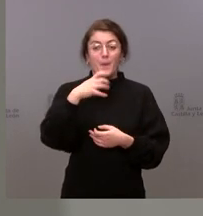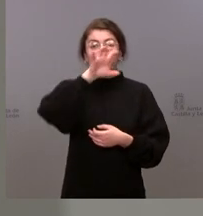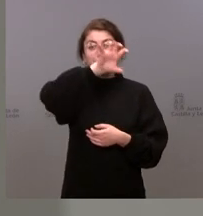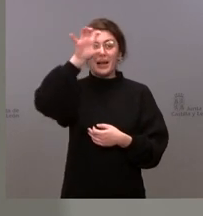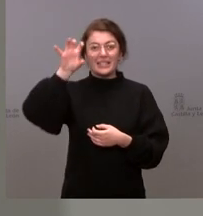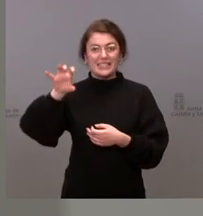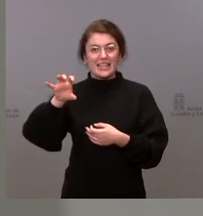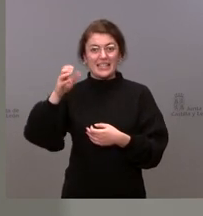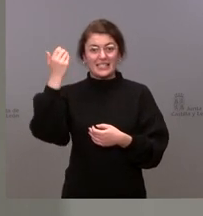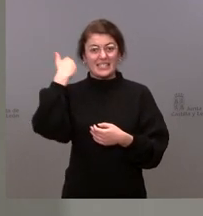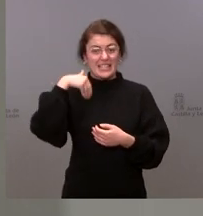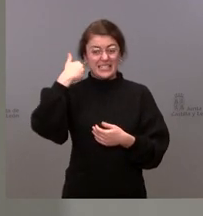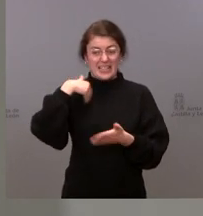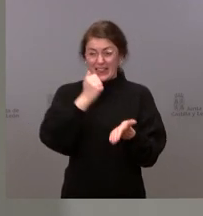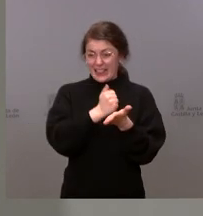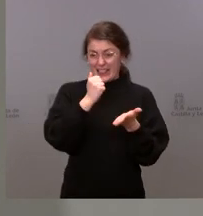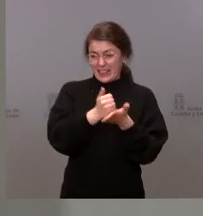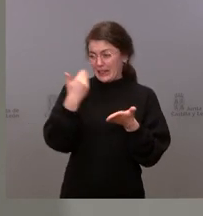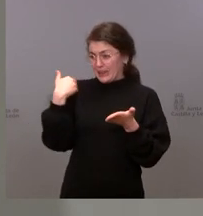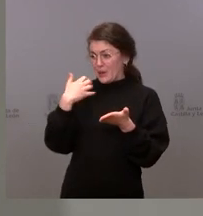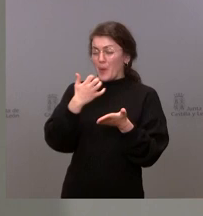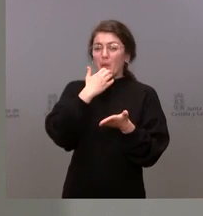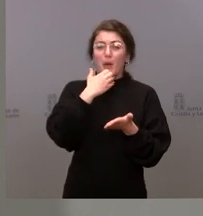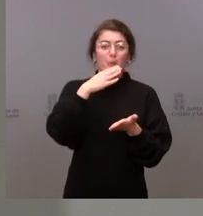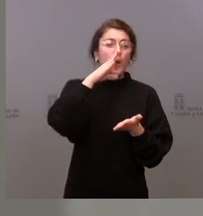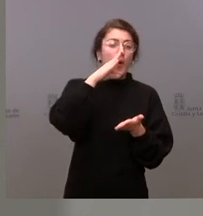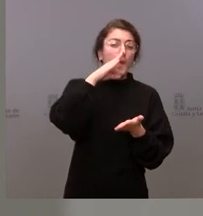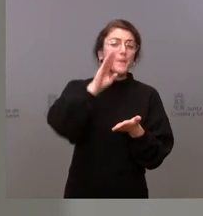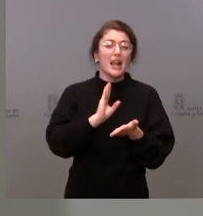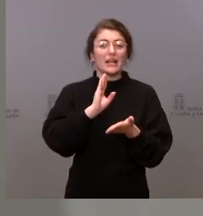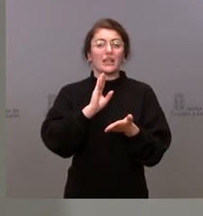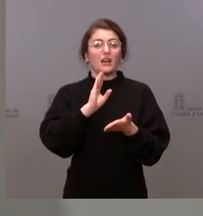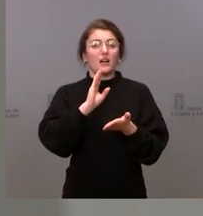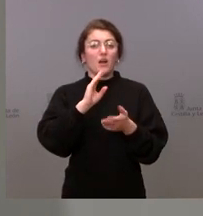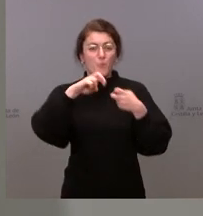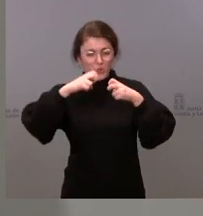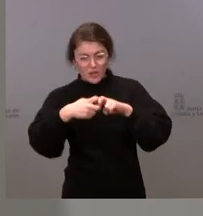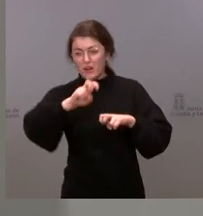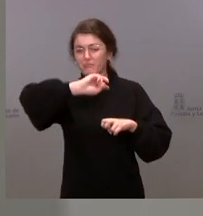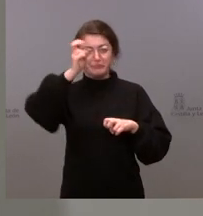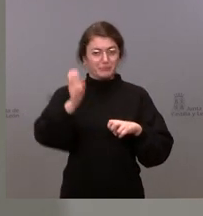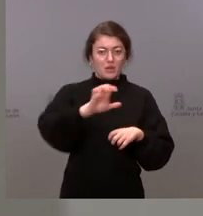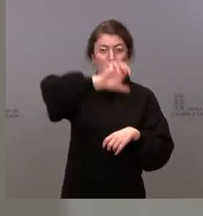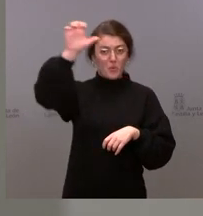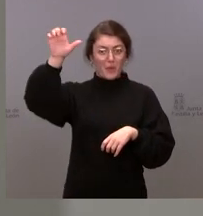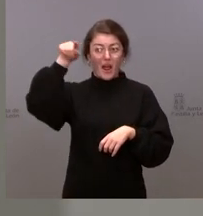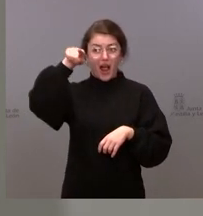instalado con mucha anterioridad a nosotros, por ejemplo, Bruselas, Bélgica y otros países europeos, no solo no ha frenado